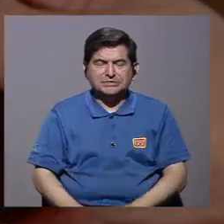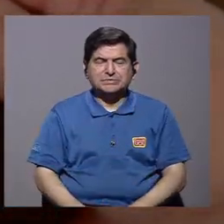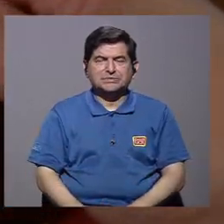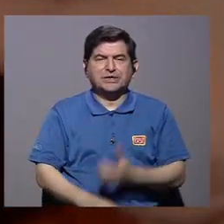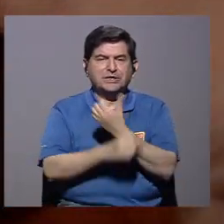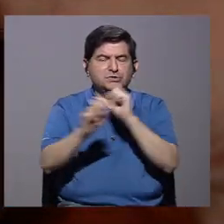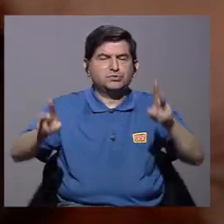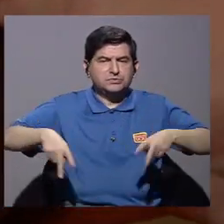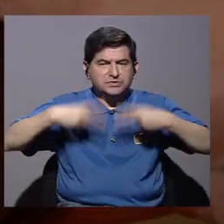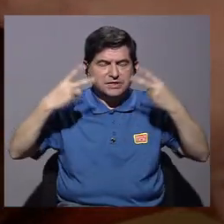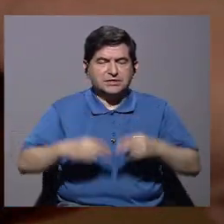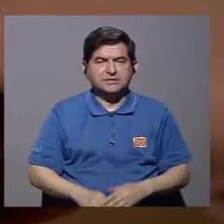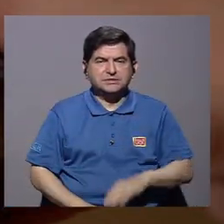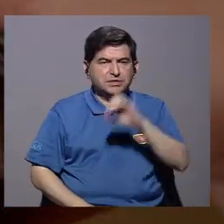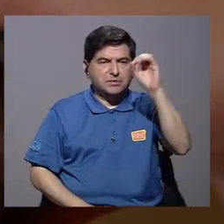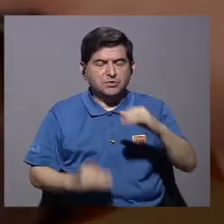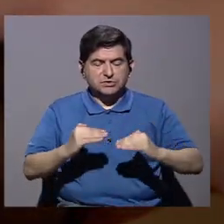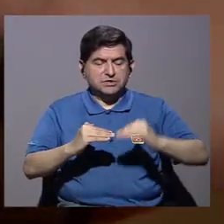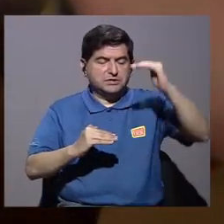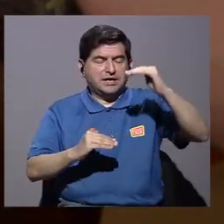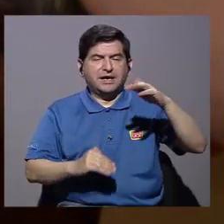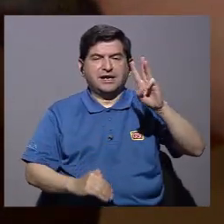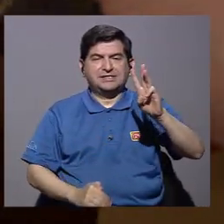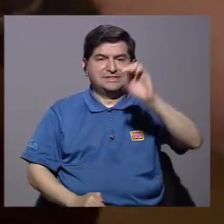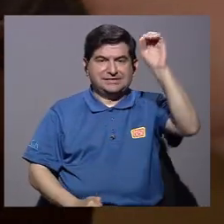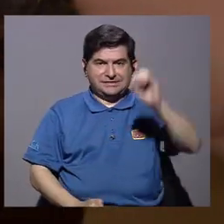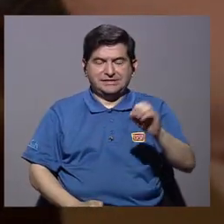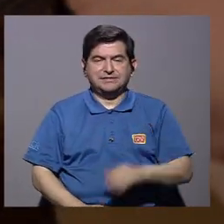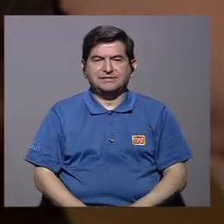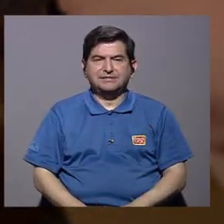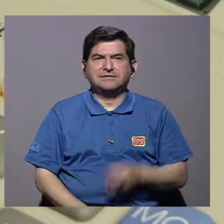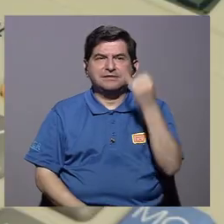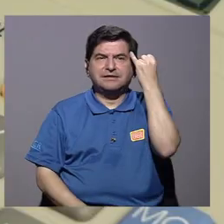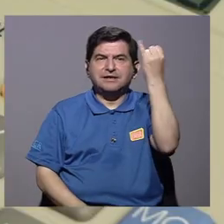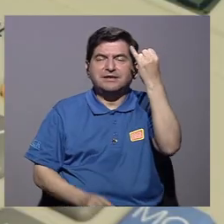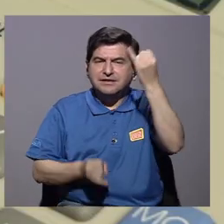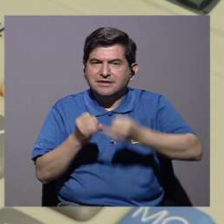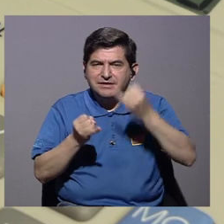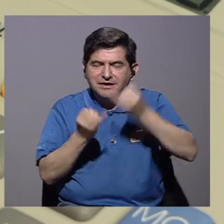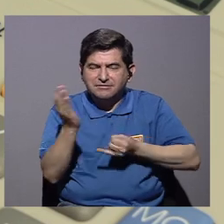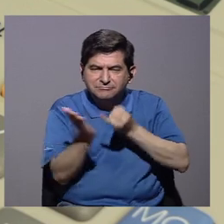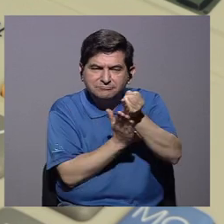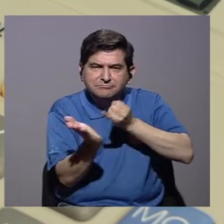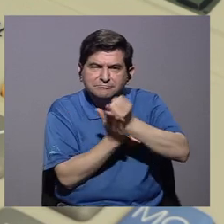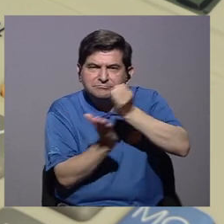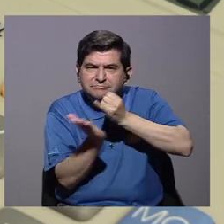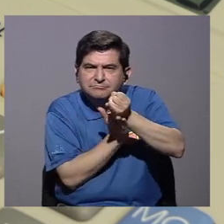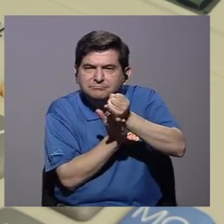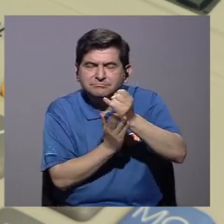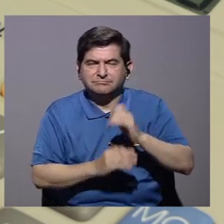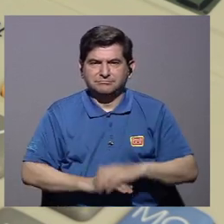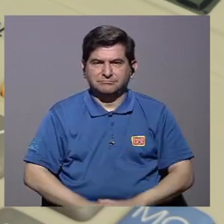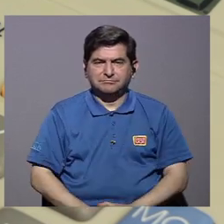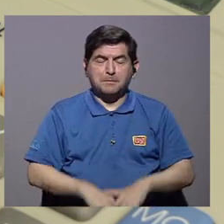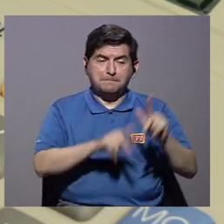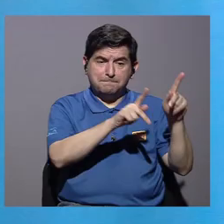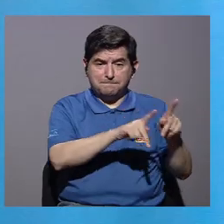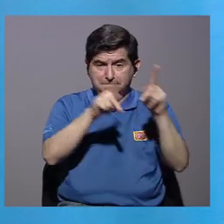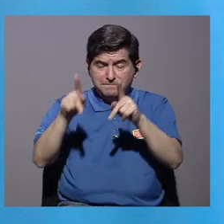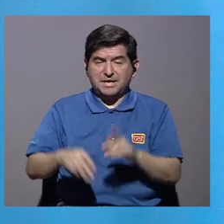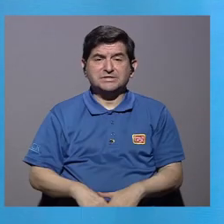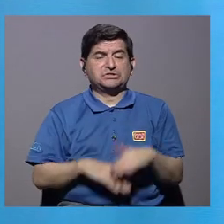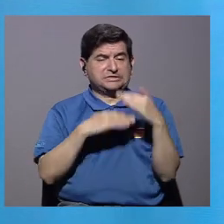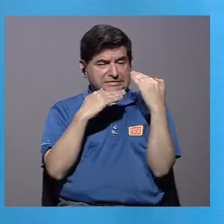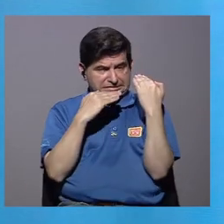este porcentaje aumenta hasta un 60%. Bueno, las conclusiones que llegamos con esta investigación es